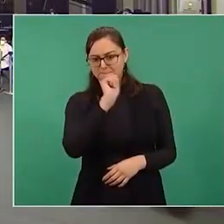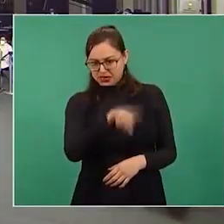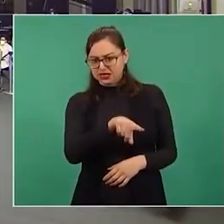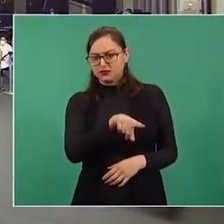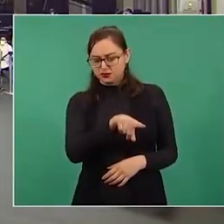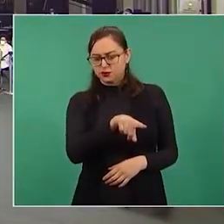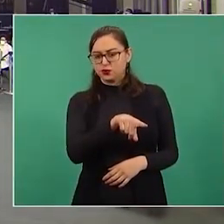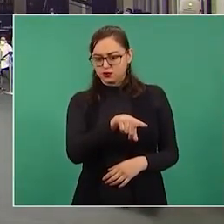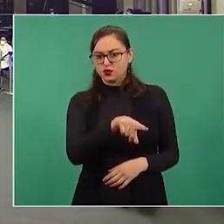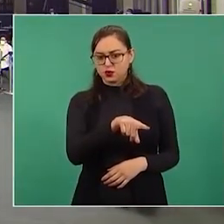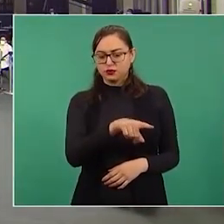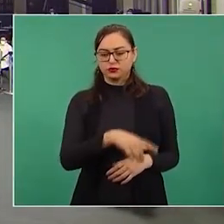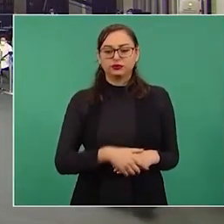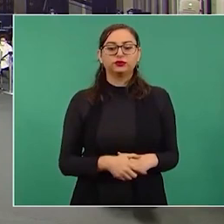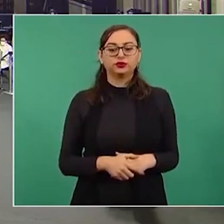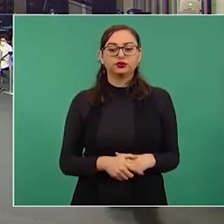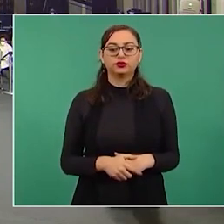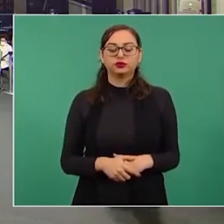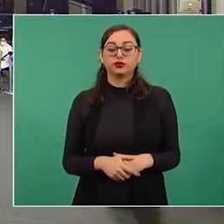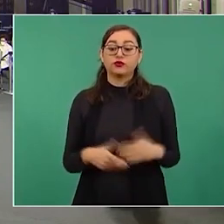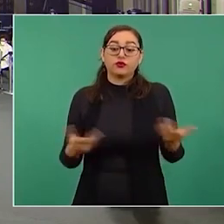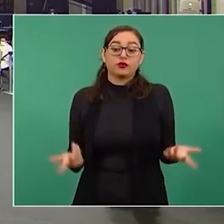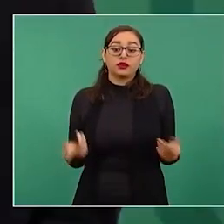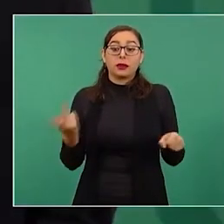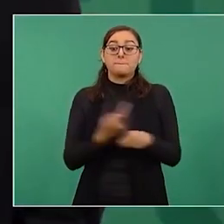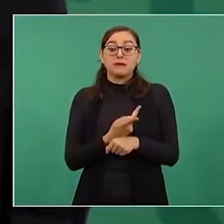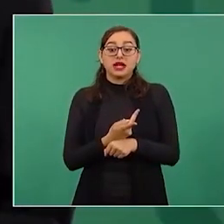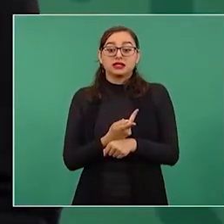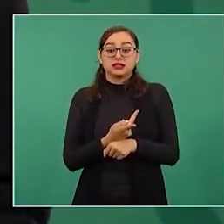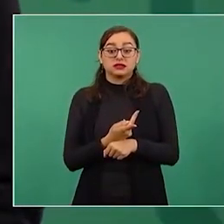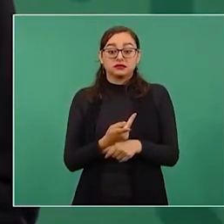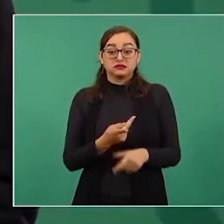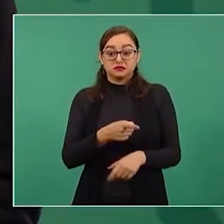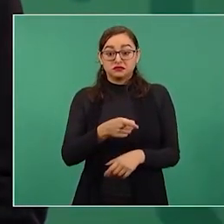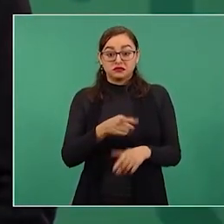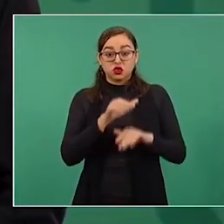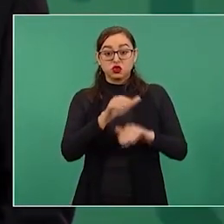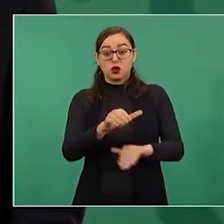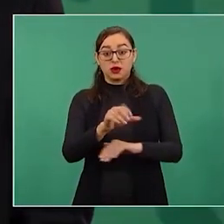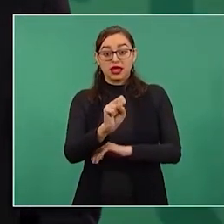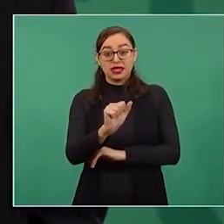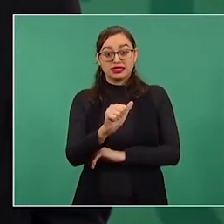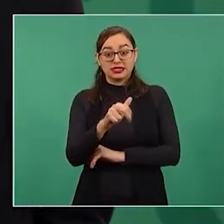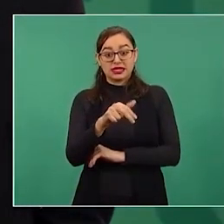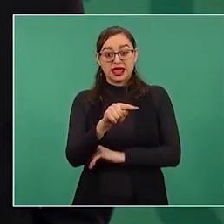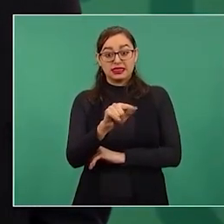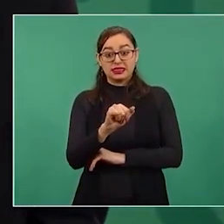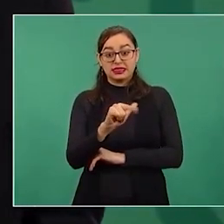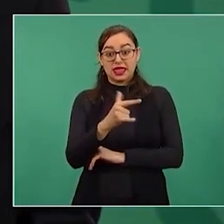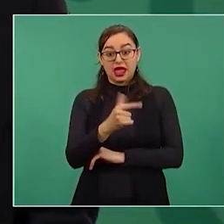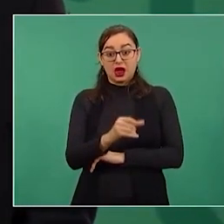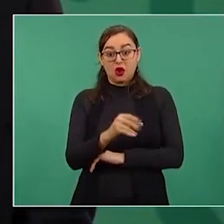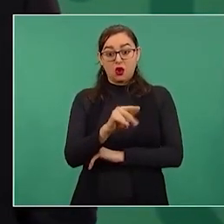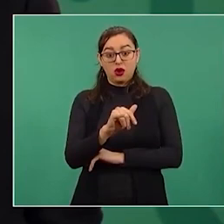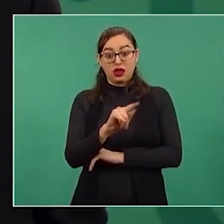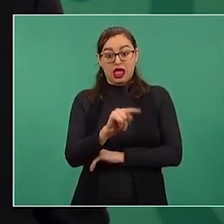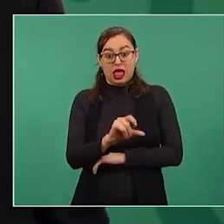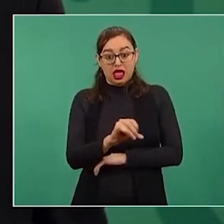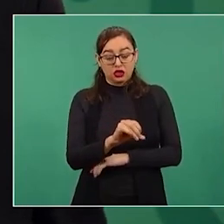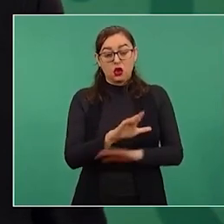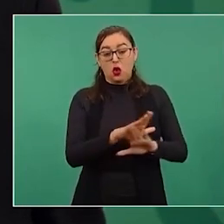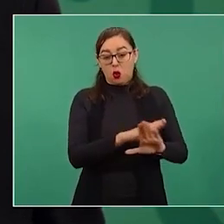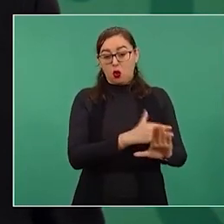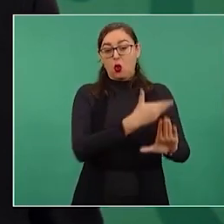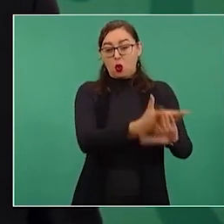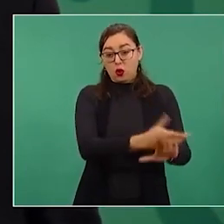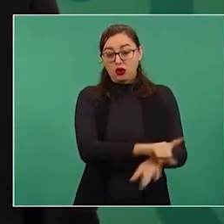Nieto, son ataques a Santiago Nieto, al general